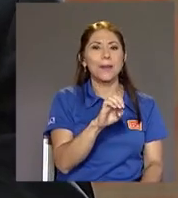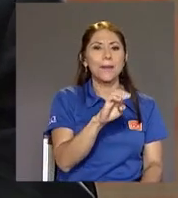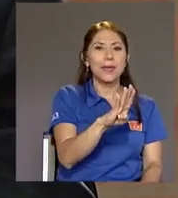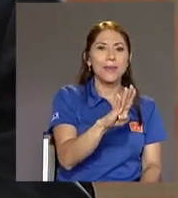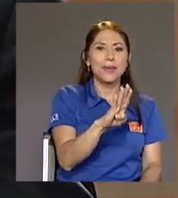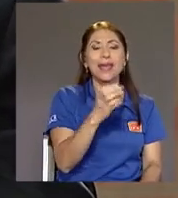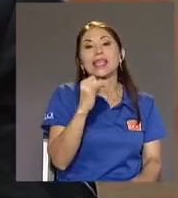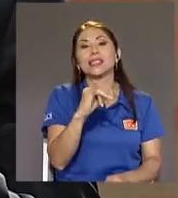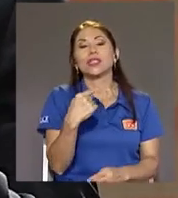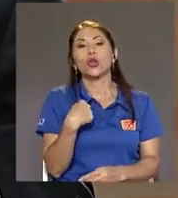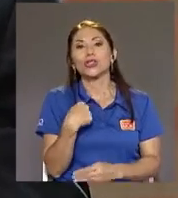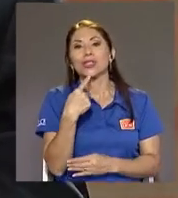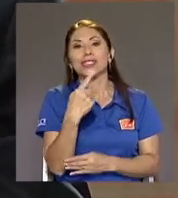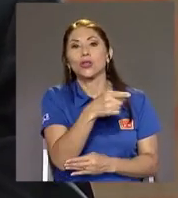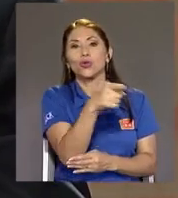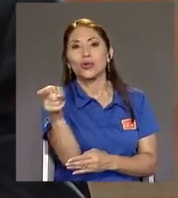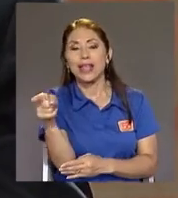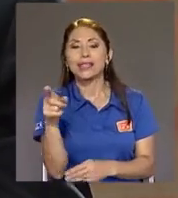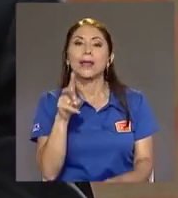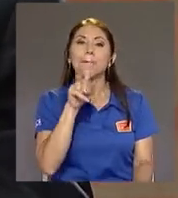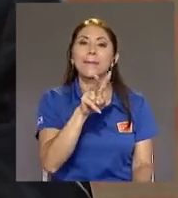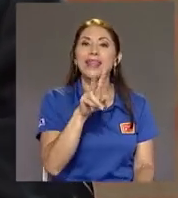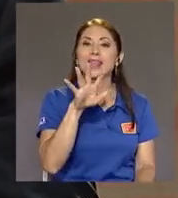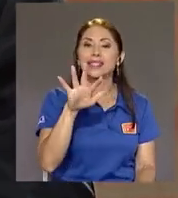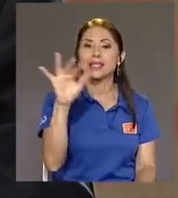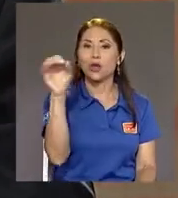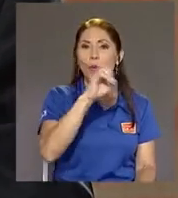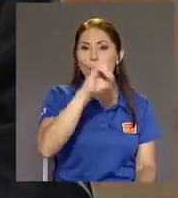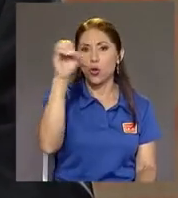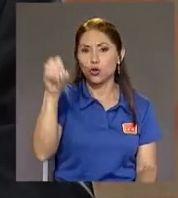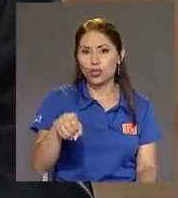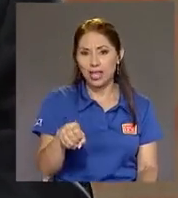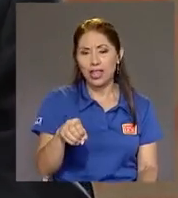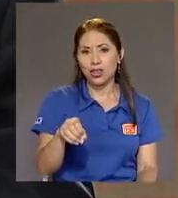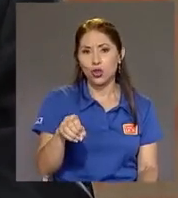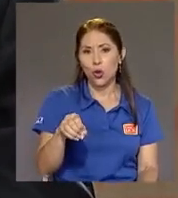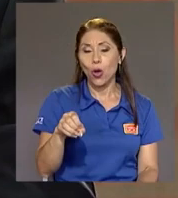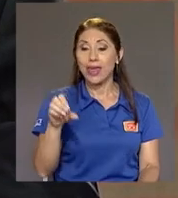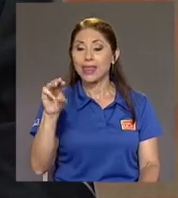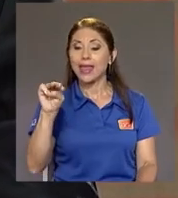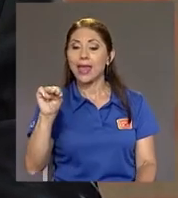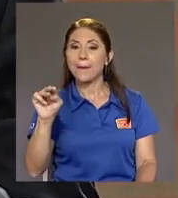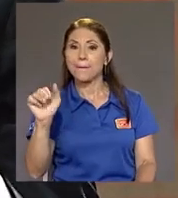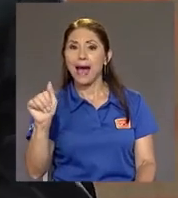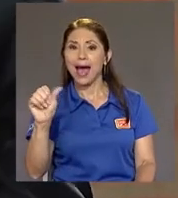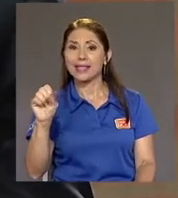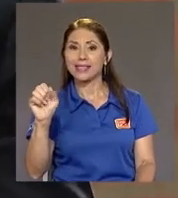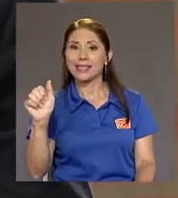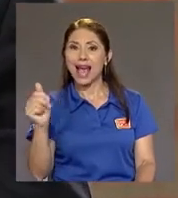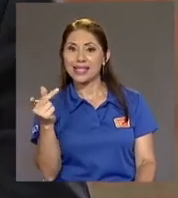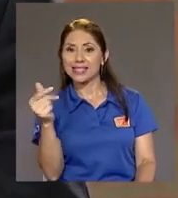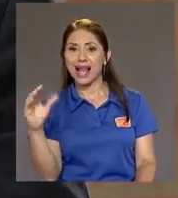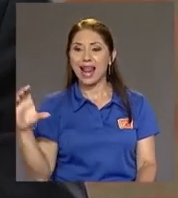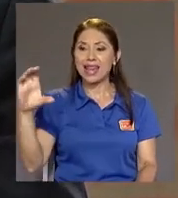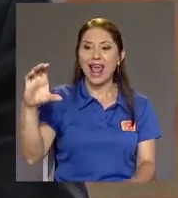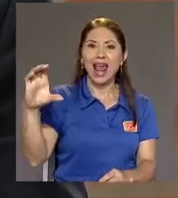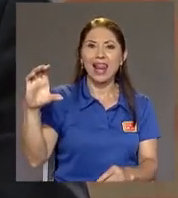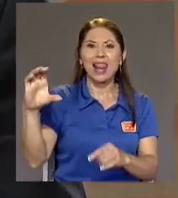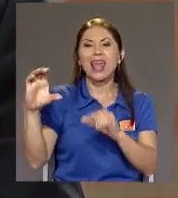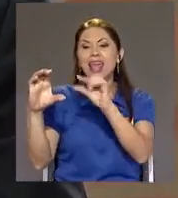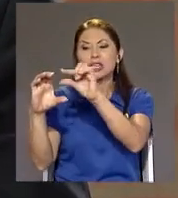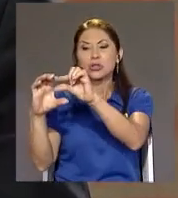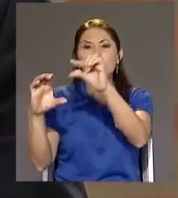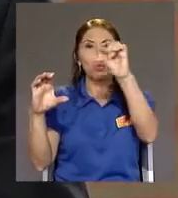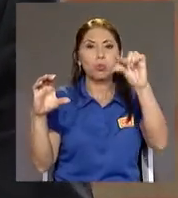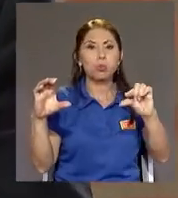a ustedes Les estoy diciendo 25% De masa salarial Eso se traduce En alrededor De 10